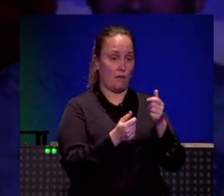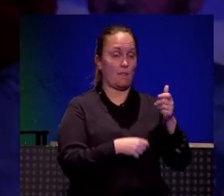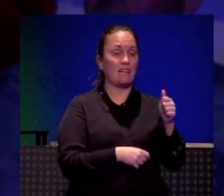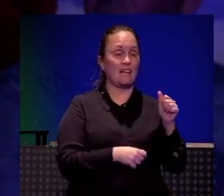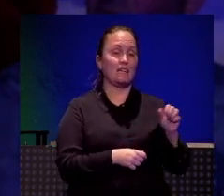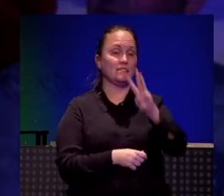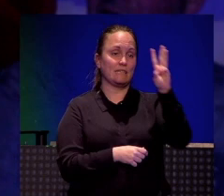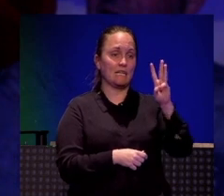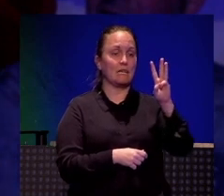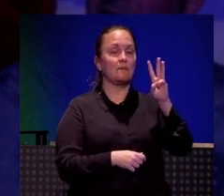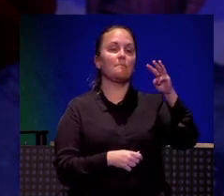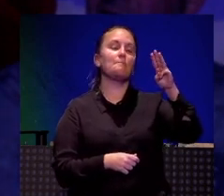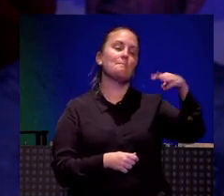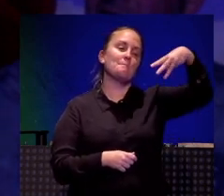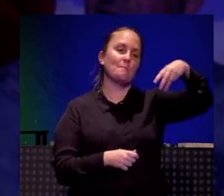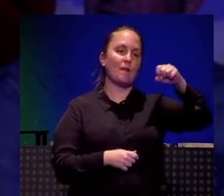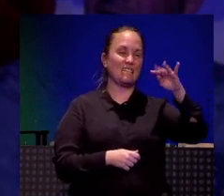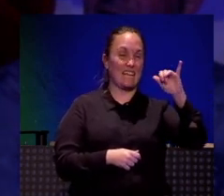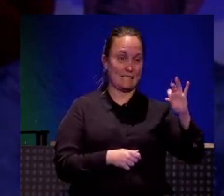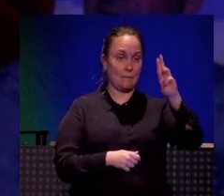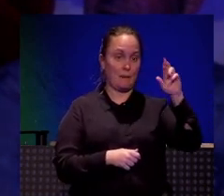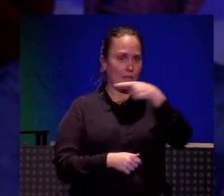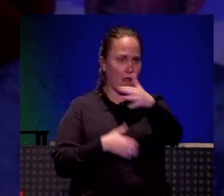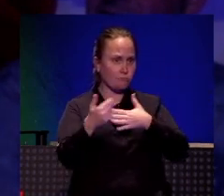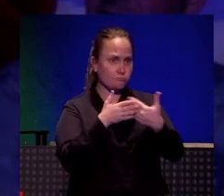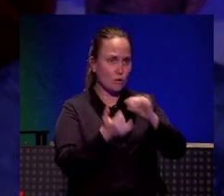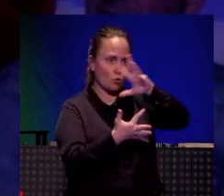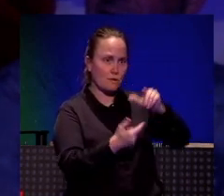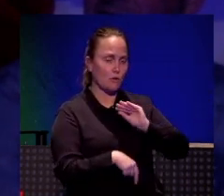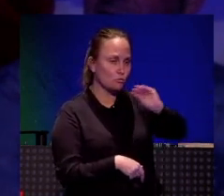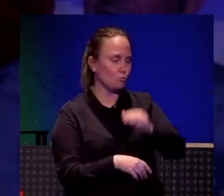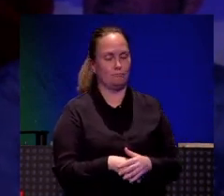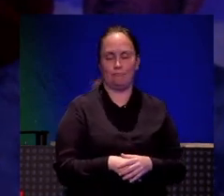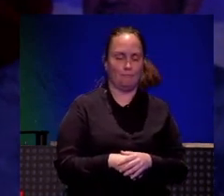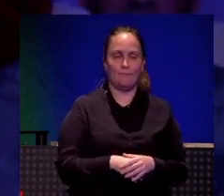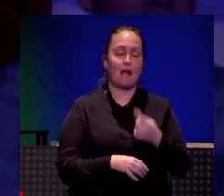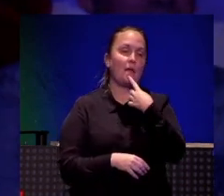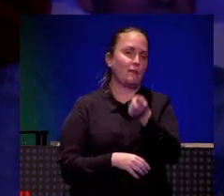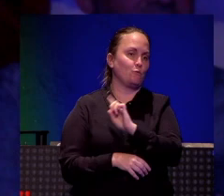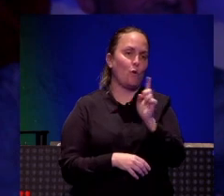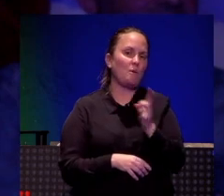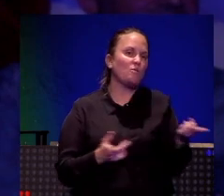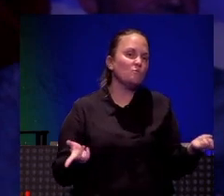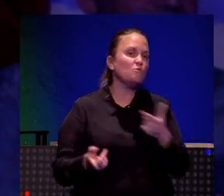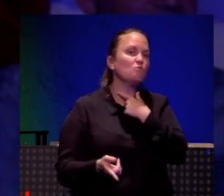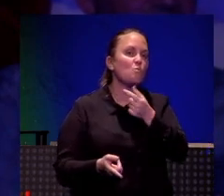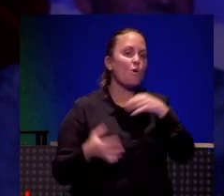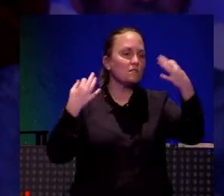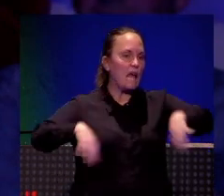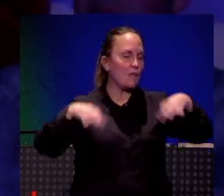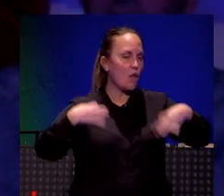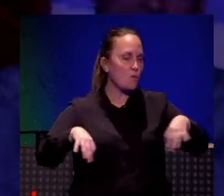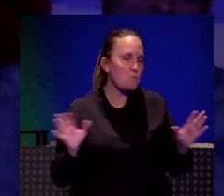Pero no, me ha confesado que no, que le gustan, pero que no, pero que comparten ese sentido del humor sencillo, nada complicado.